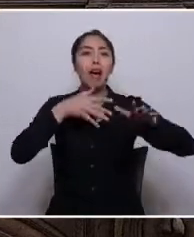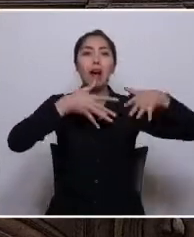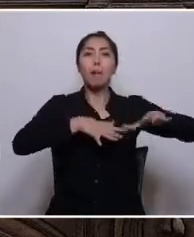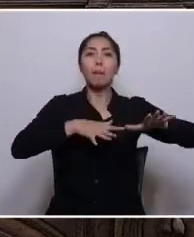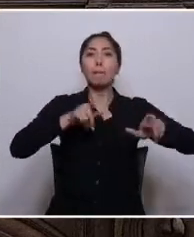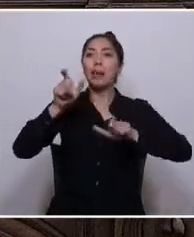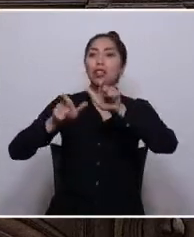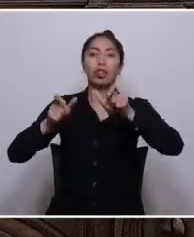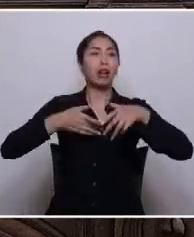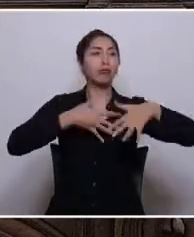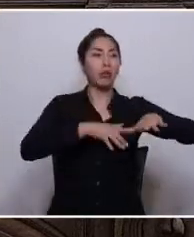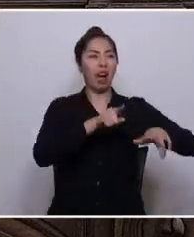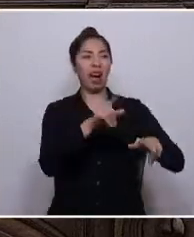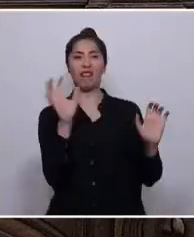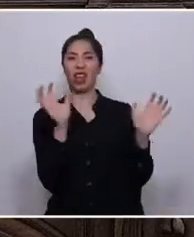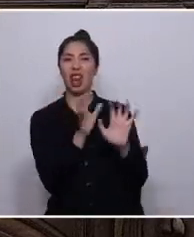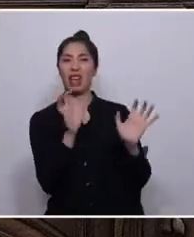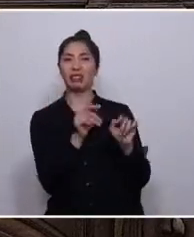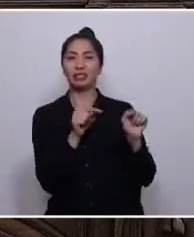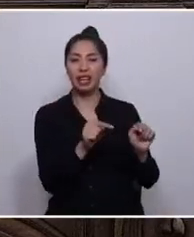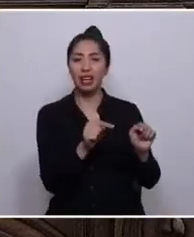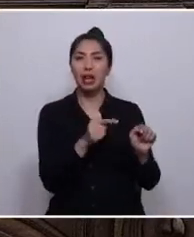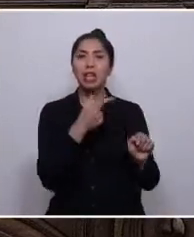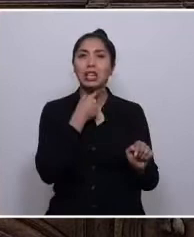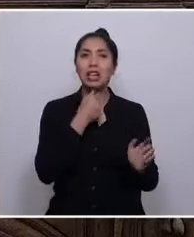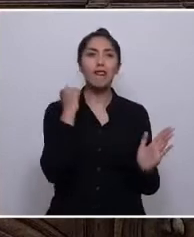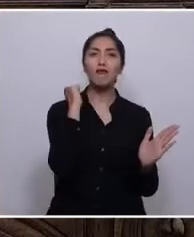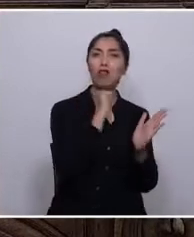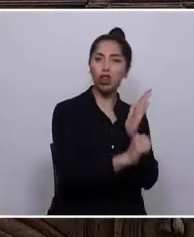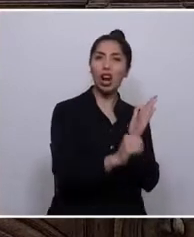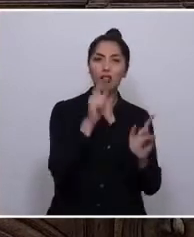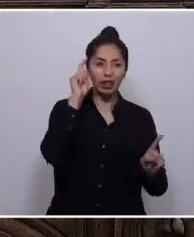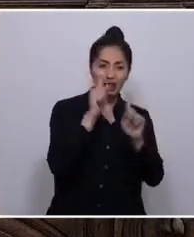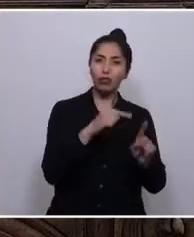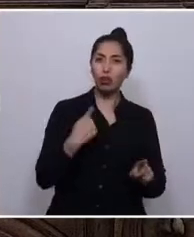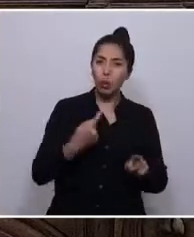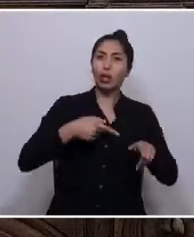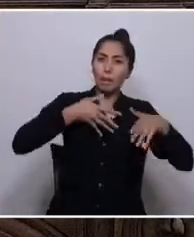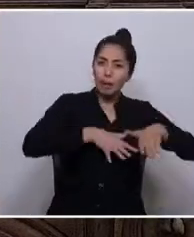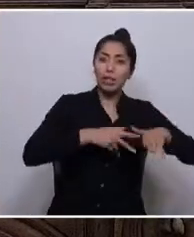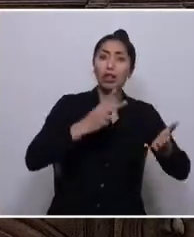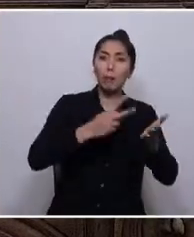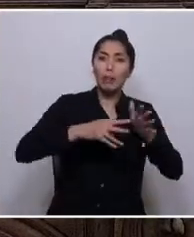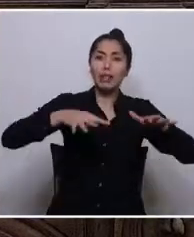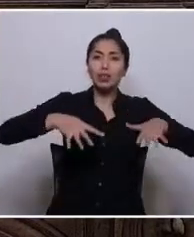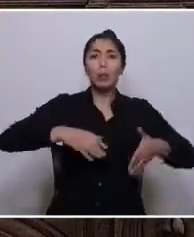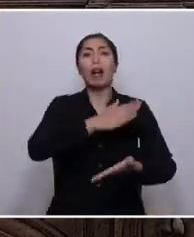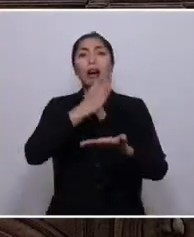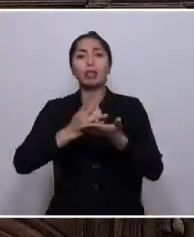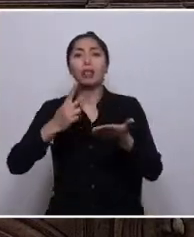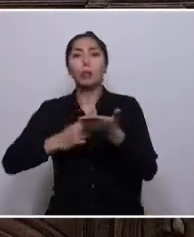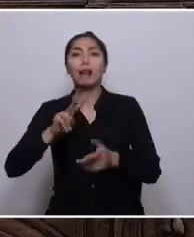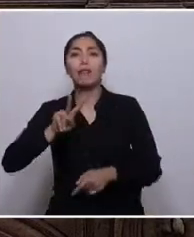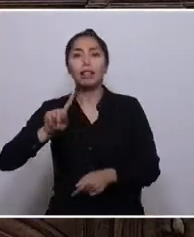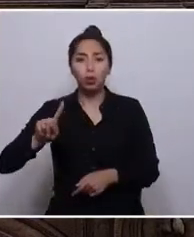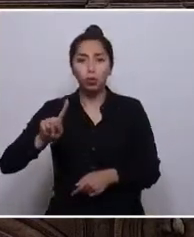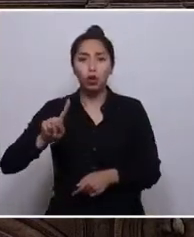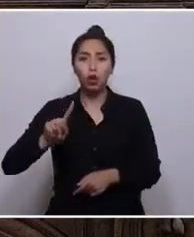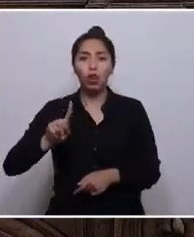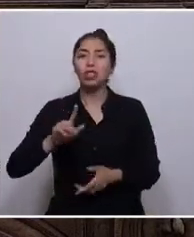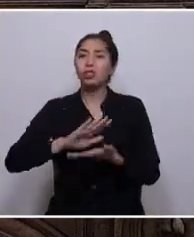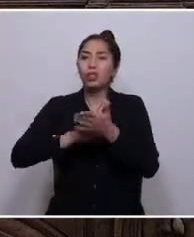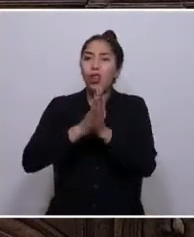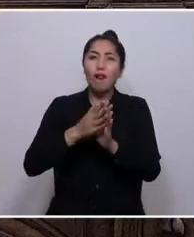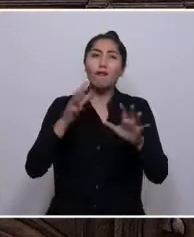Quieren borrar la masividad de nuestras marchas del 2019 al 2021. Con la violencia de los saqueos.